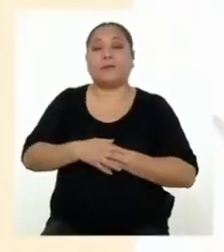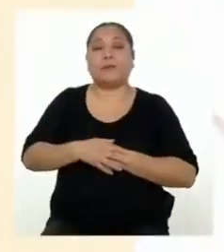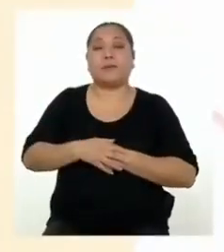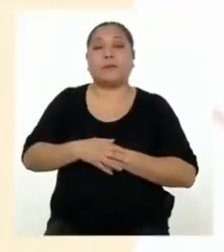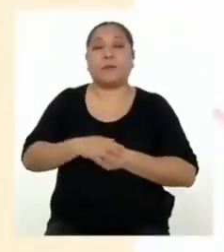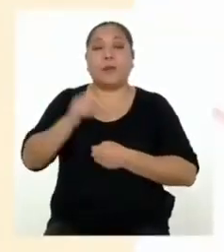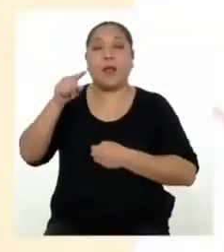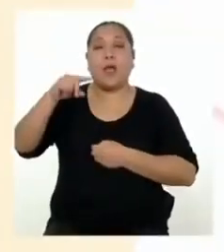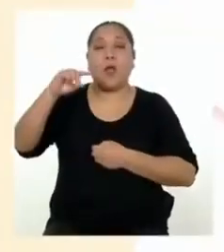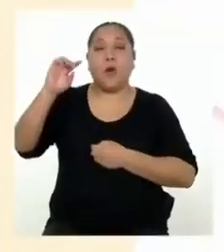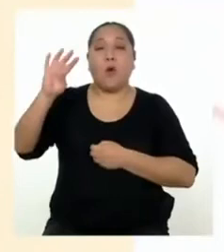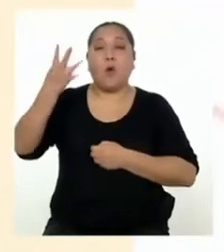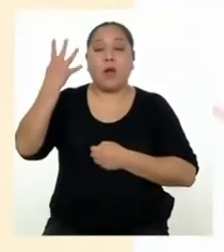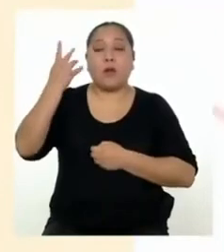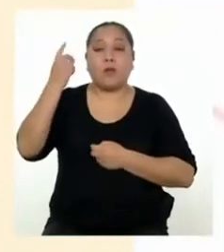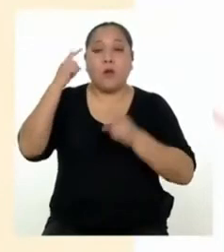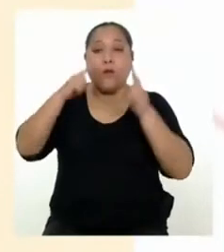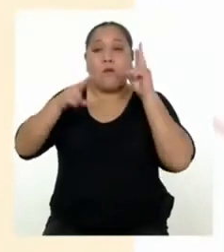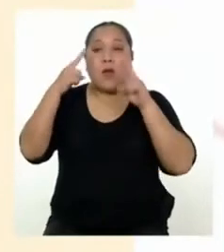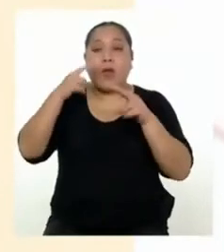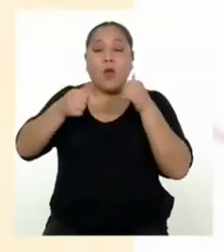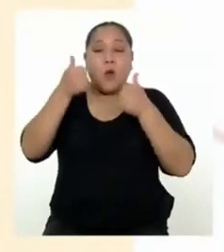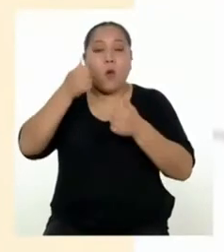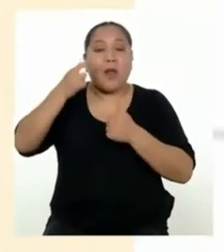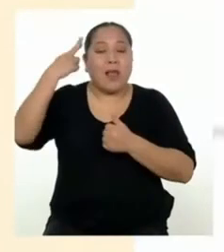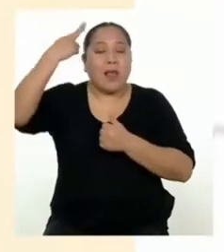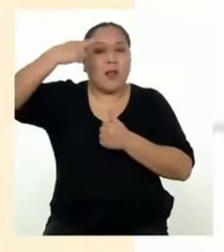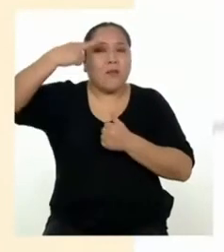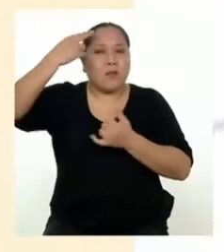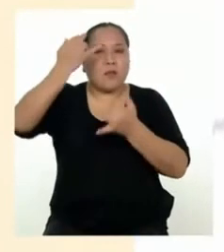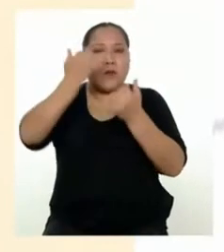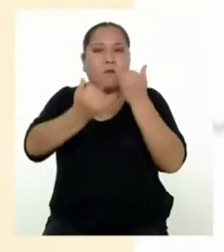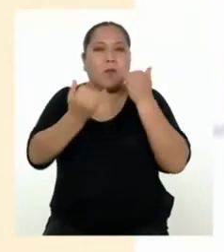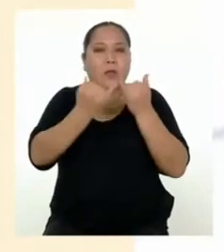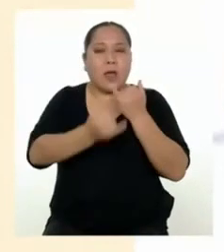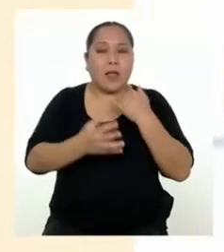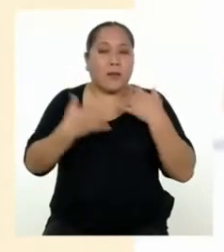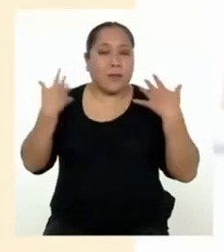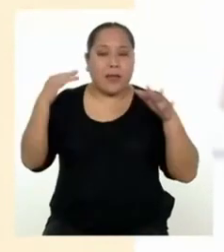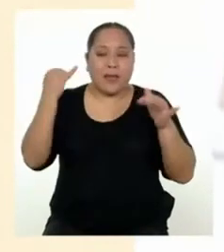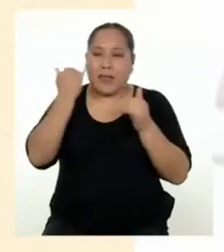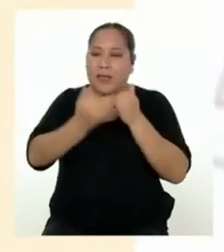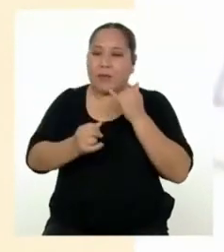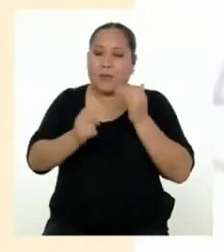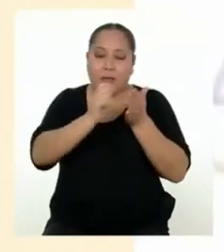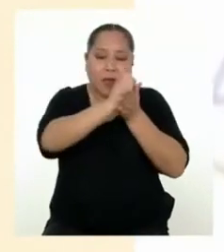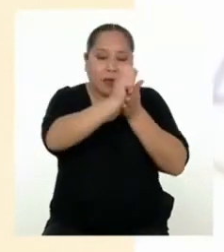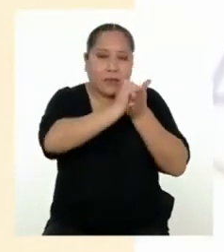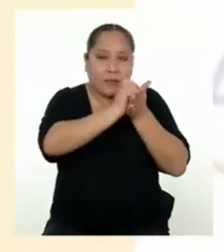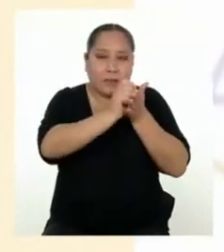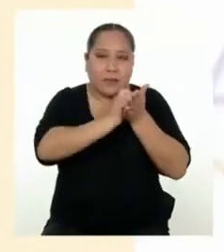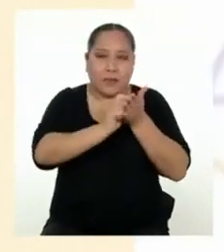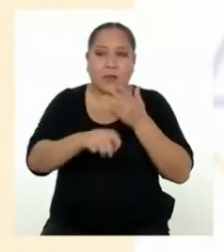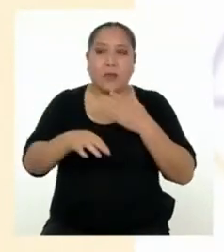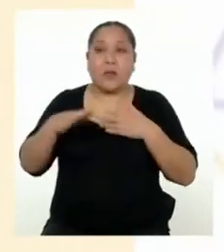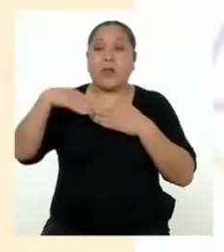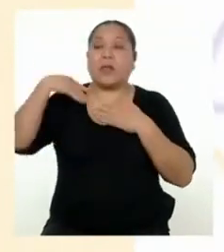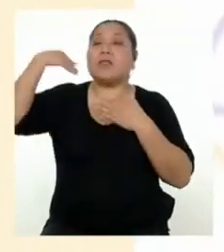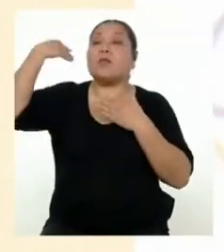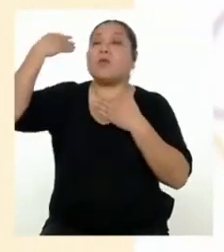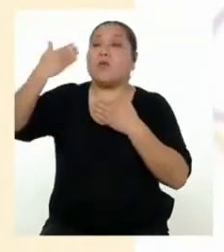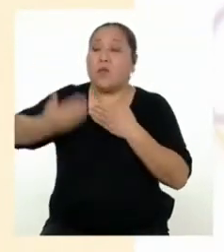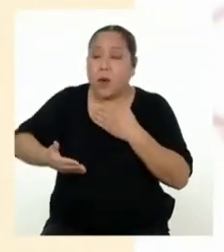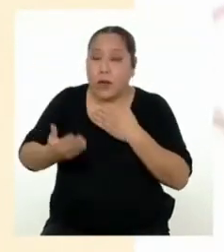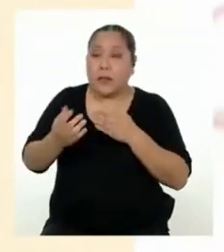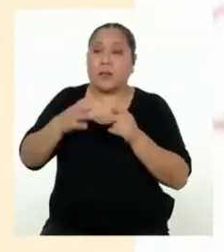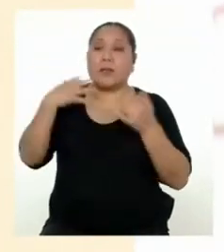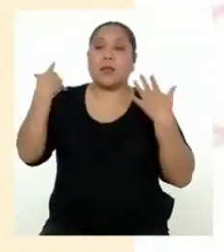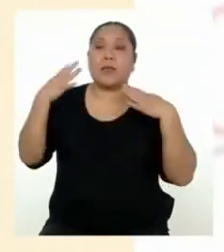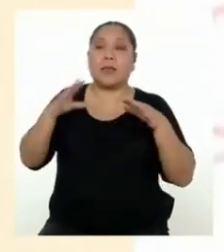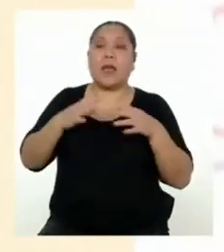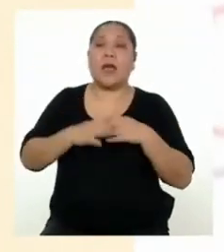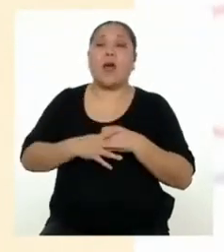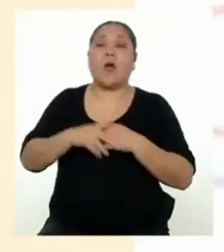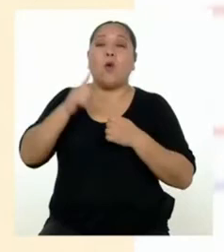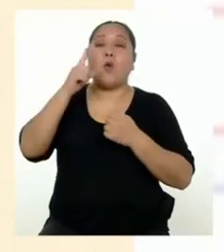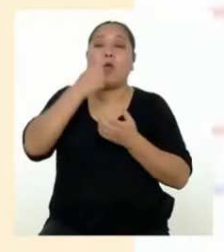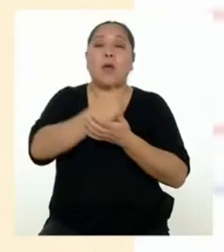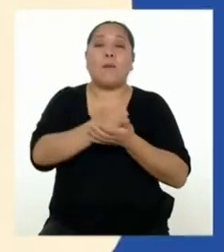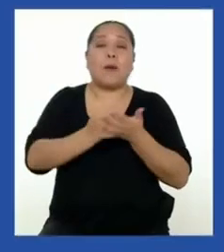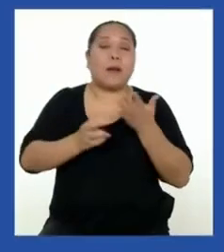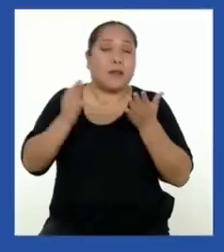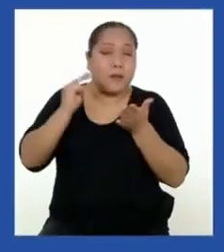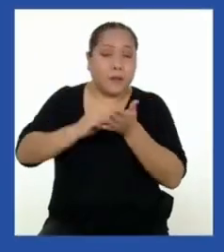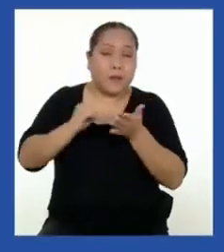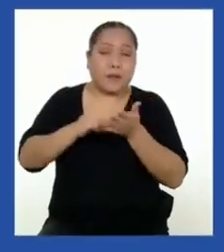Nuestro cuarto paso será definir nuestra reflexión final a manera de cierre del texto. Después de eso, tenemos un aspecto más que